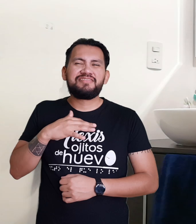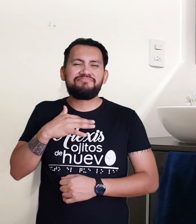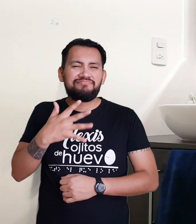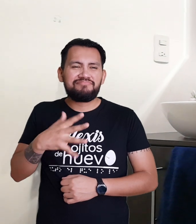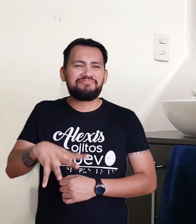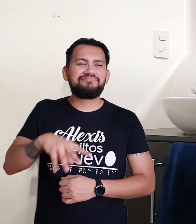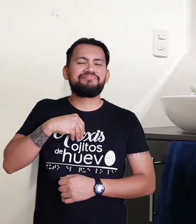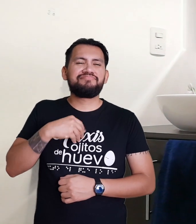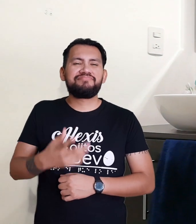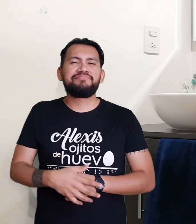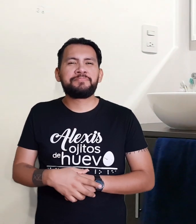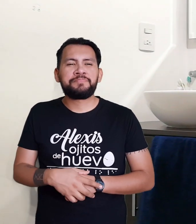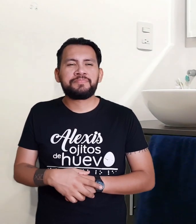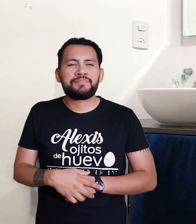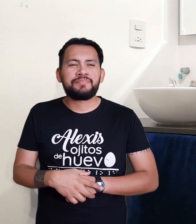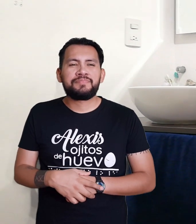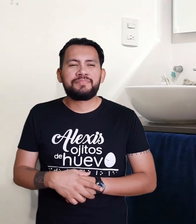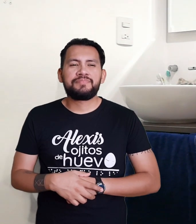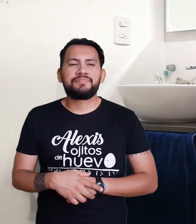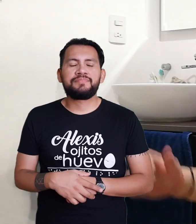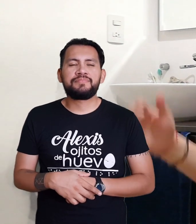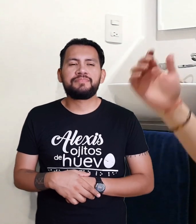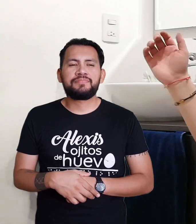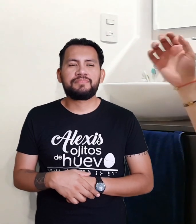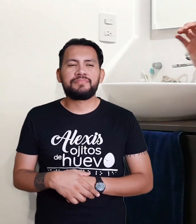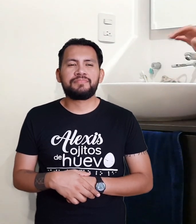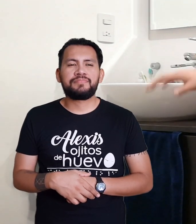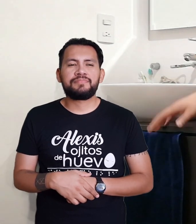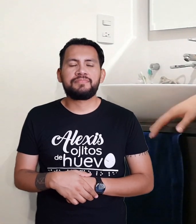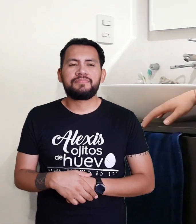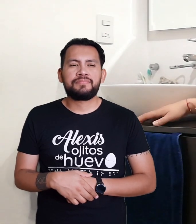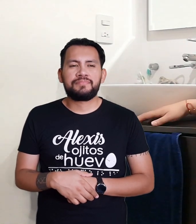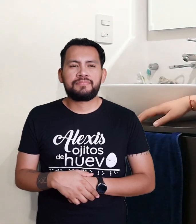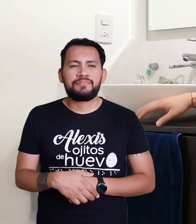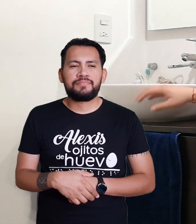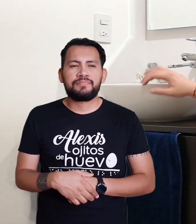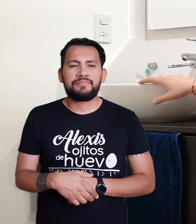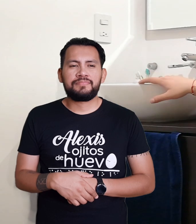van a ver Algo más oscuro Que lo que yo puedo ver No hay en la revistita No algo Para leer